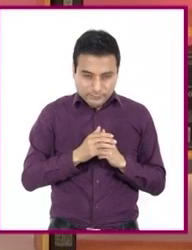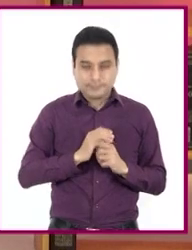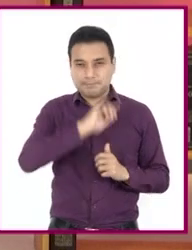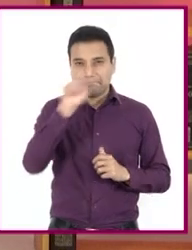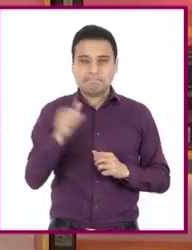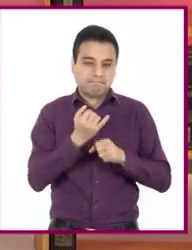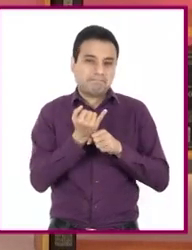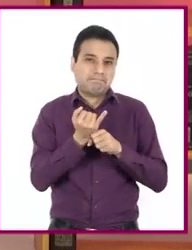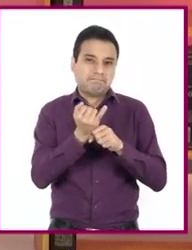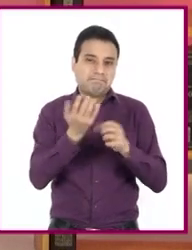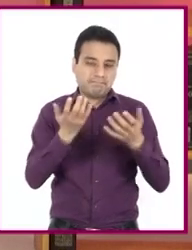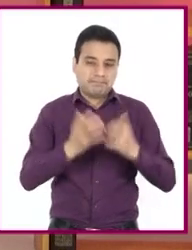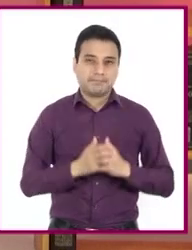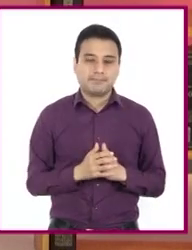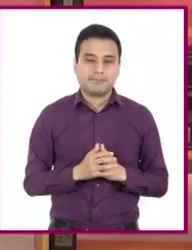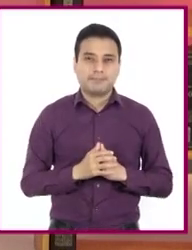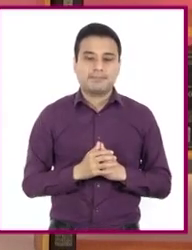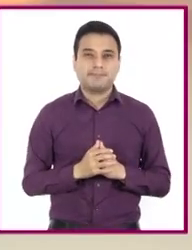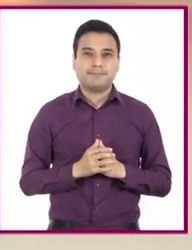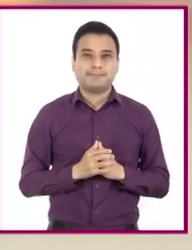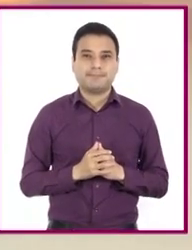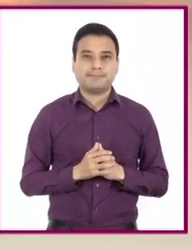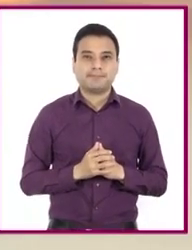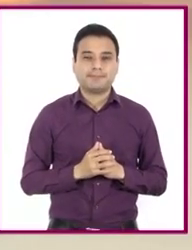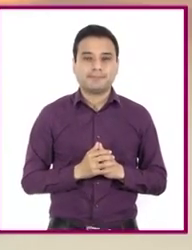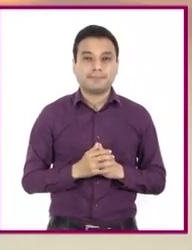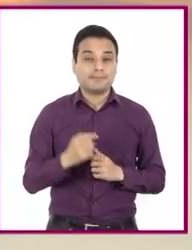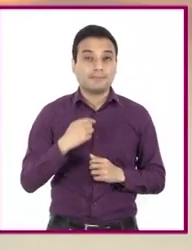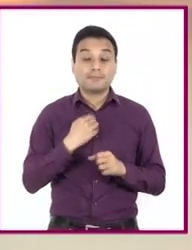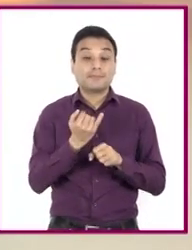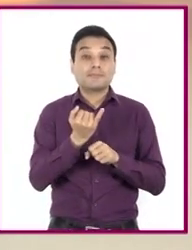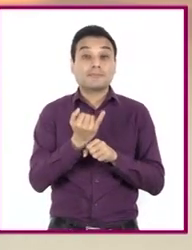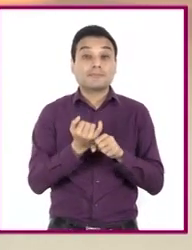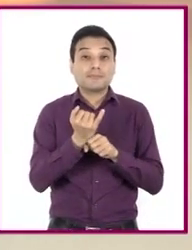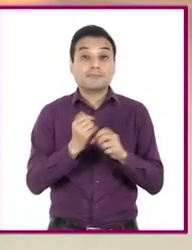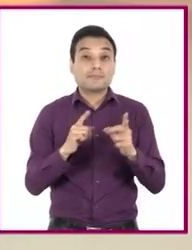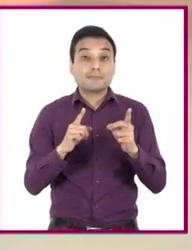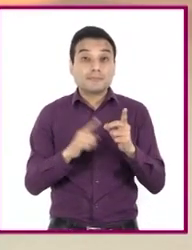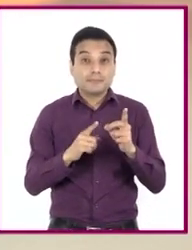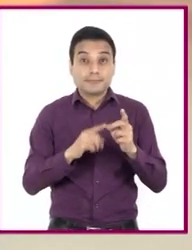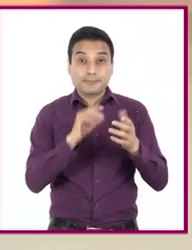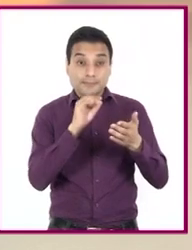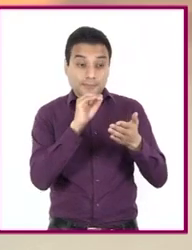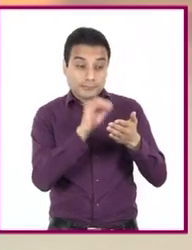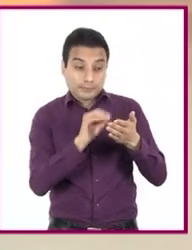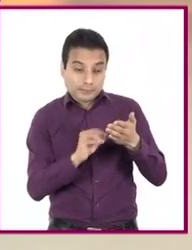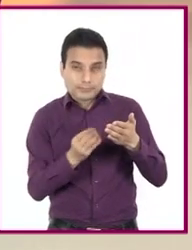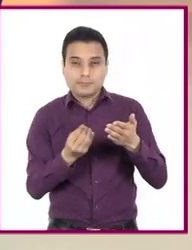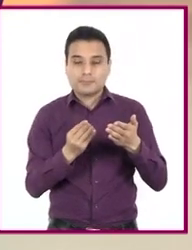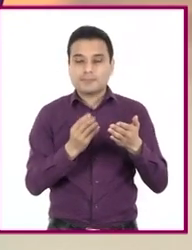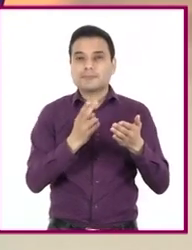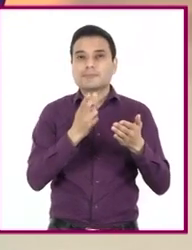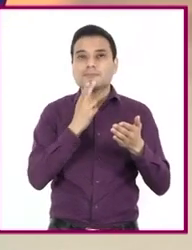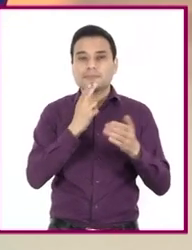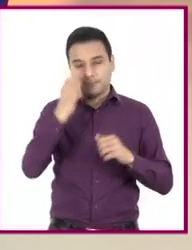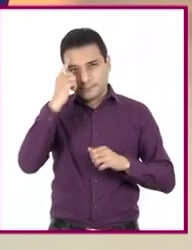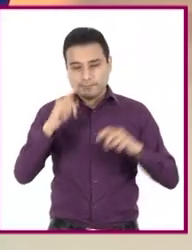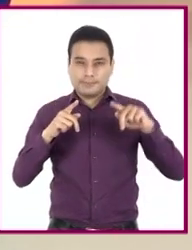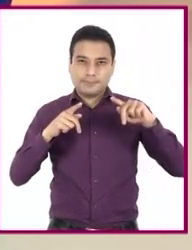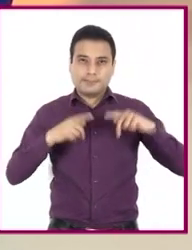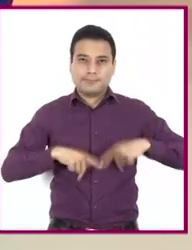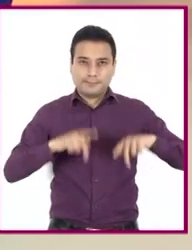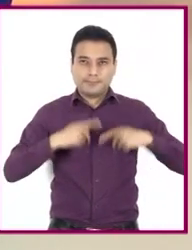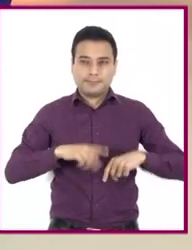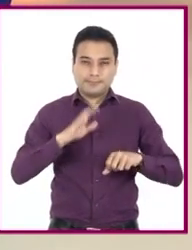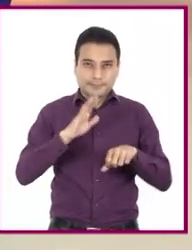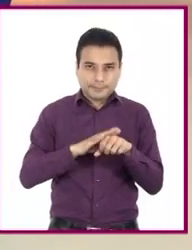información. Las referencias para eso sirven. Para facilitar el intercambio de información y la cooperación